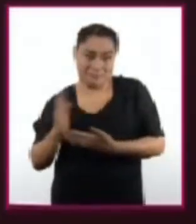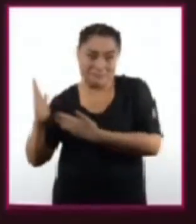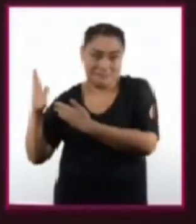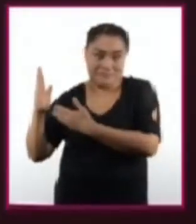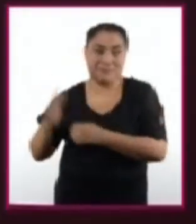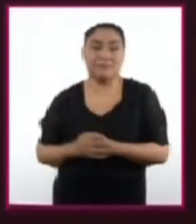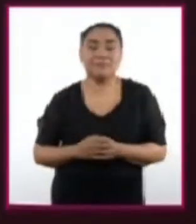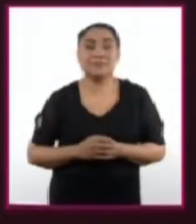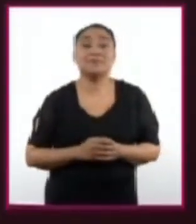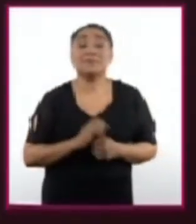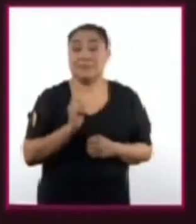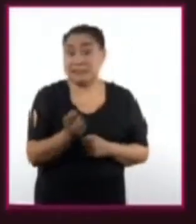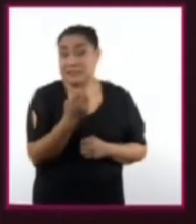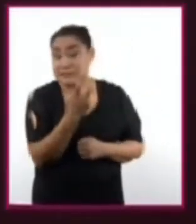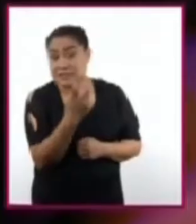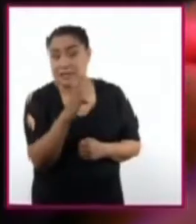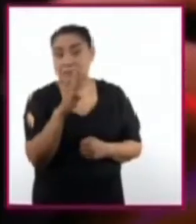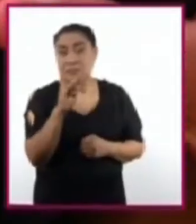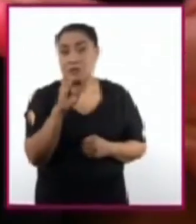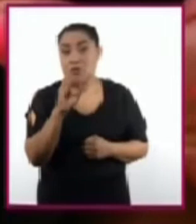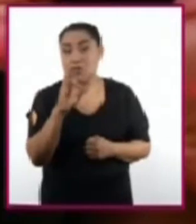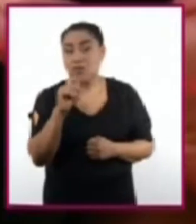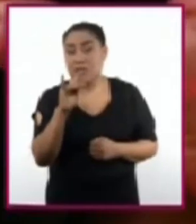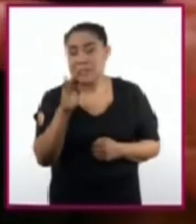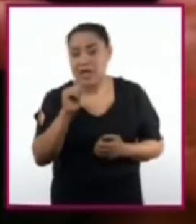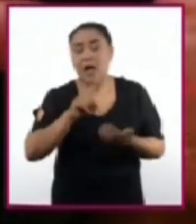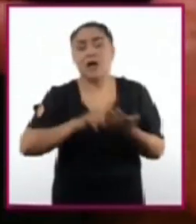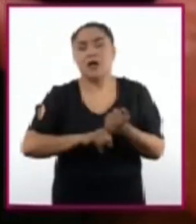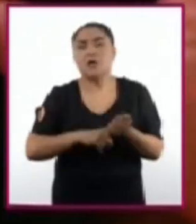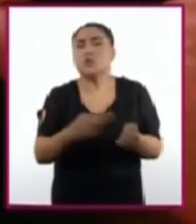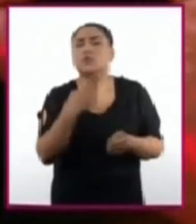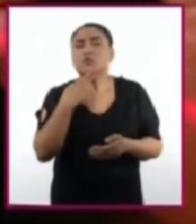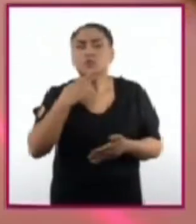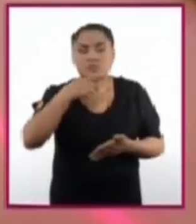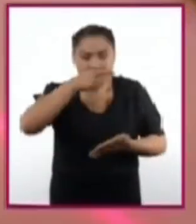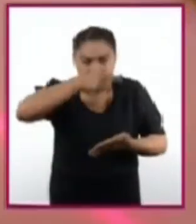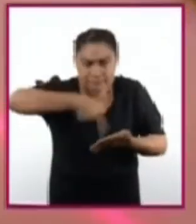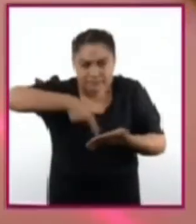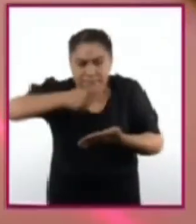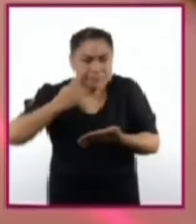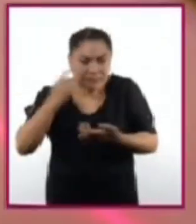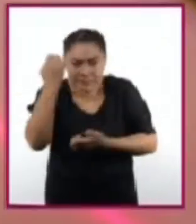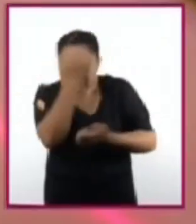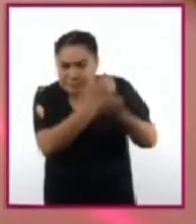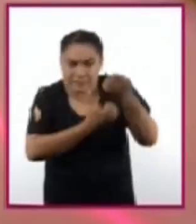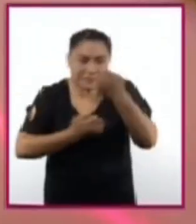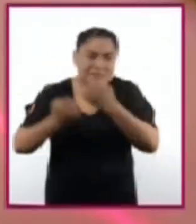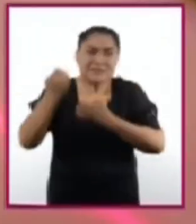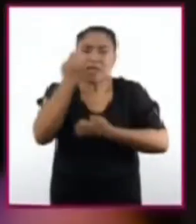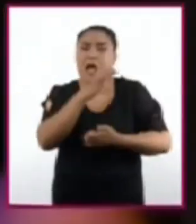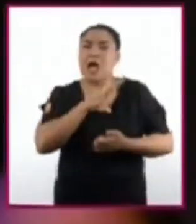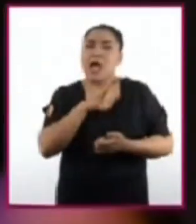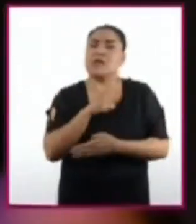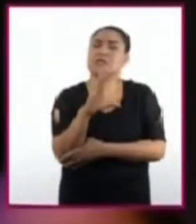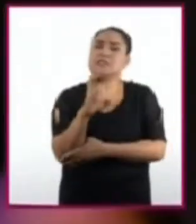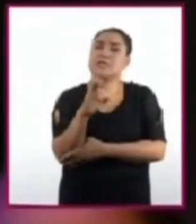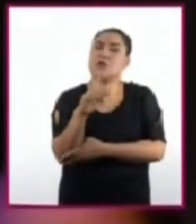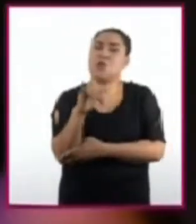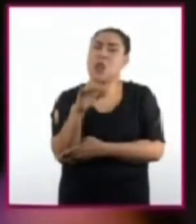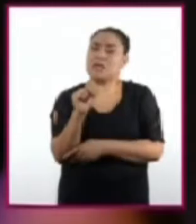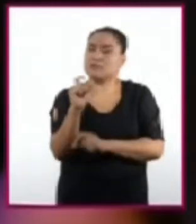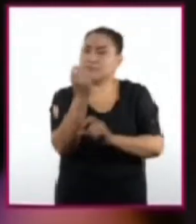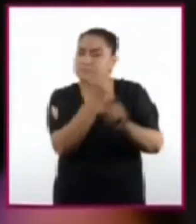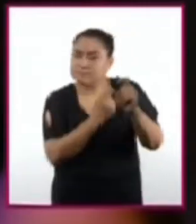La biofotónica emplea láseres y fibra óptica para visualizar, analizar y manipular células a fin de